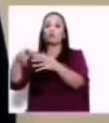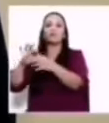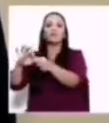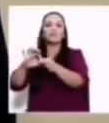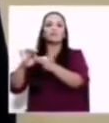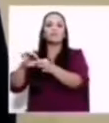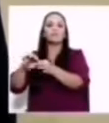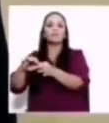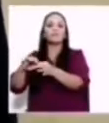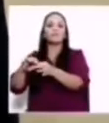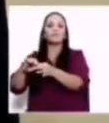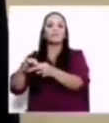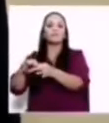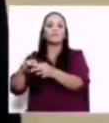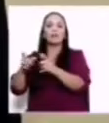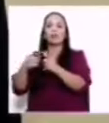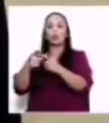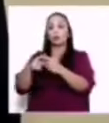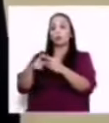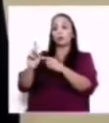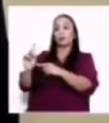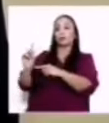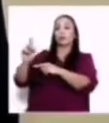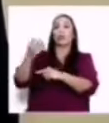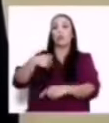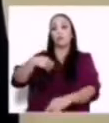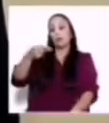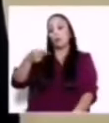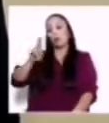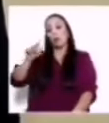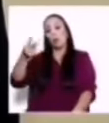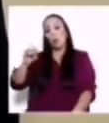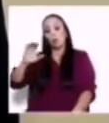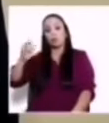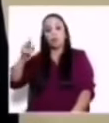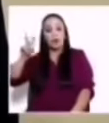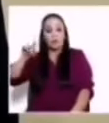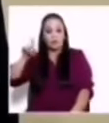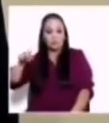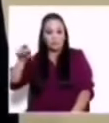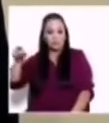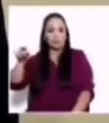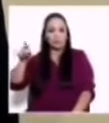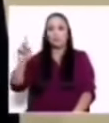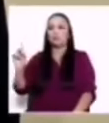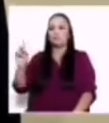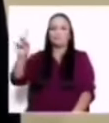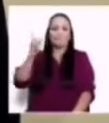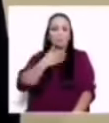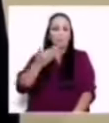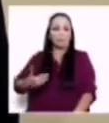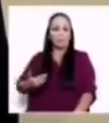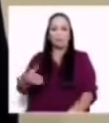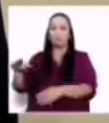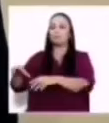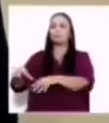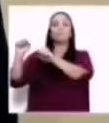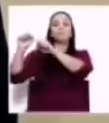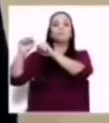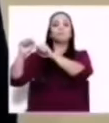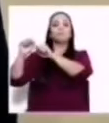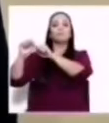llegó Hugo Chávez y tomó el poder de ese país y el resto es historia.